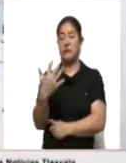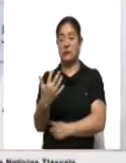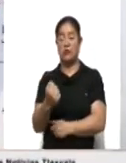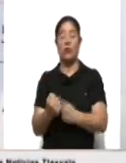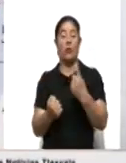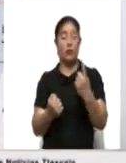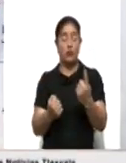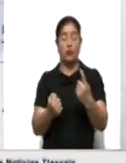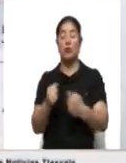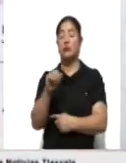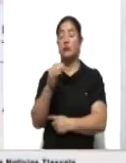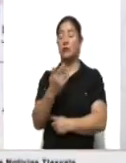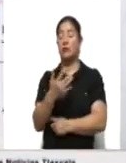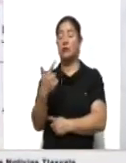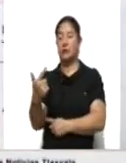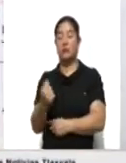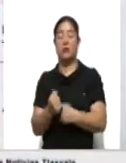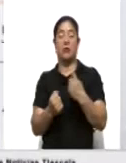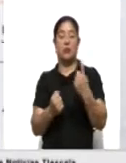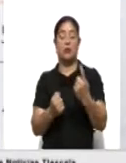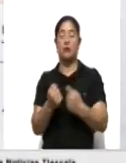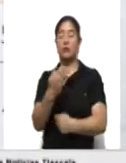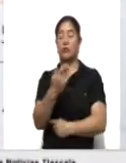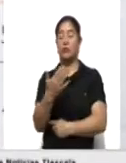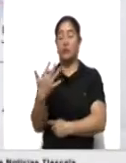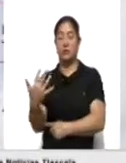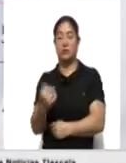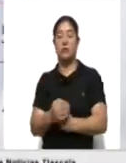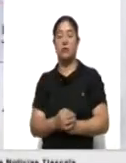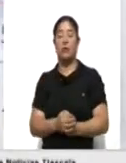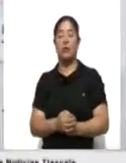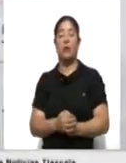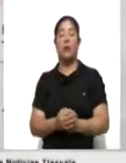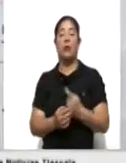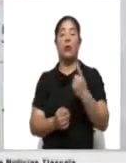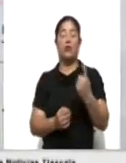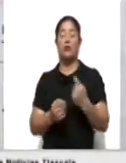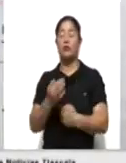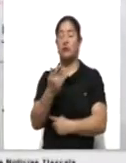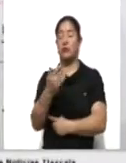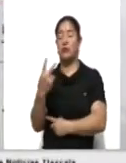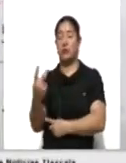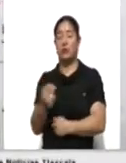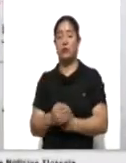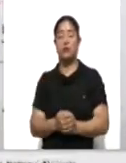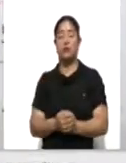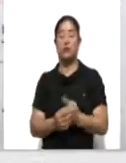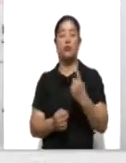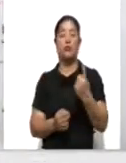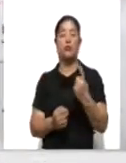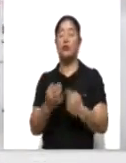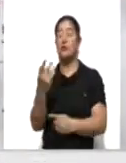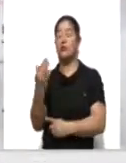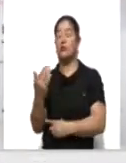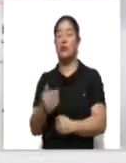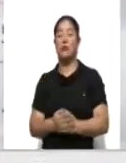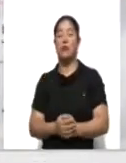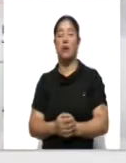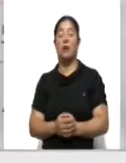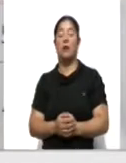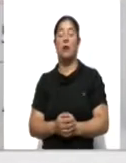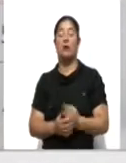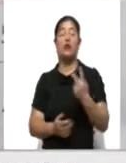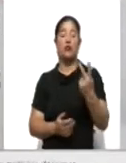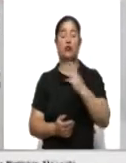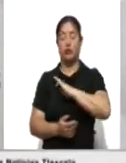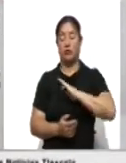Xilosoxtla 57, Alzayanca 55, San José Teacalco 52, Atlangatepec 50, Texoloc